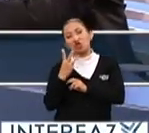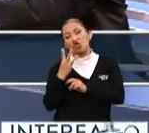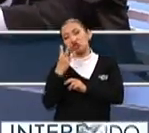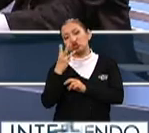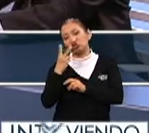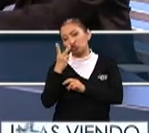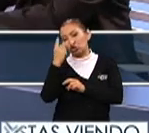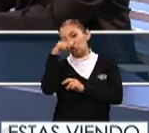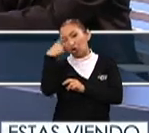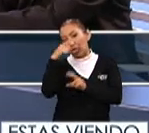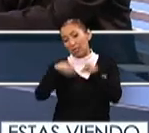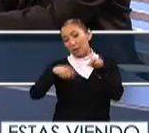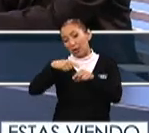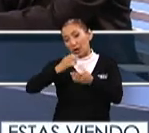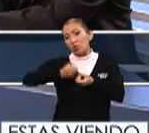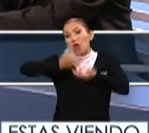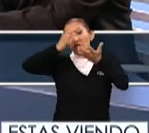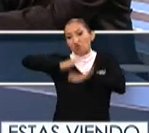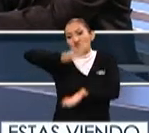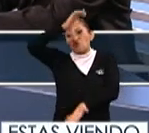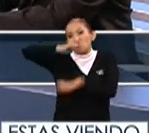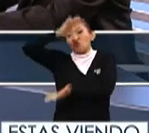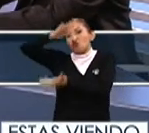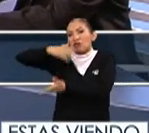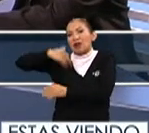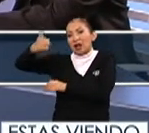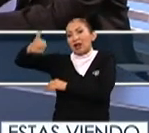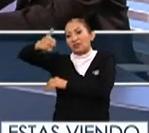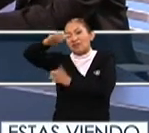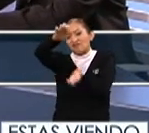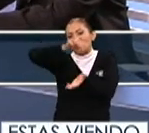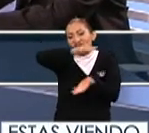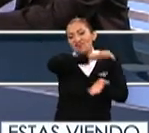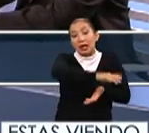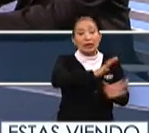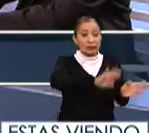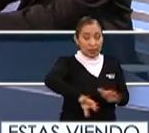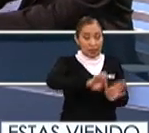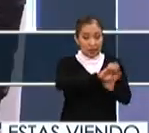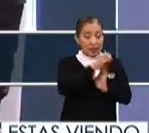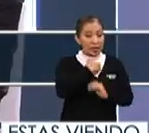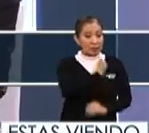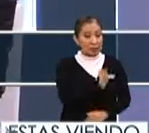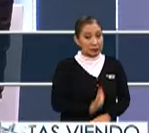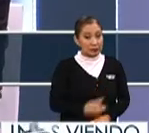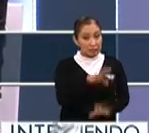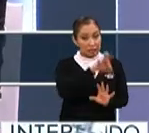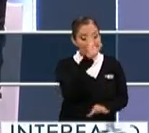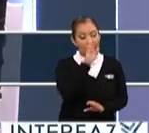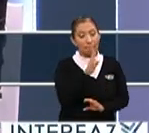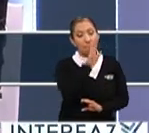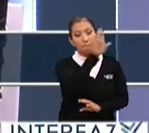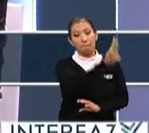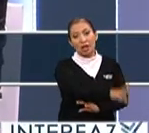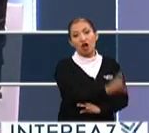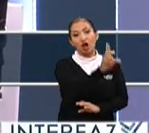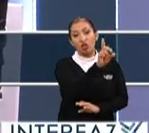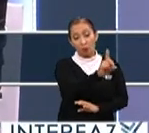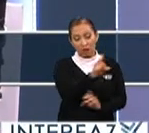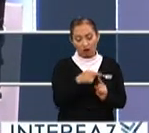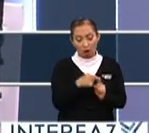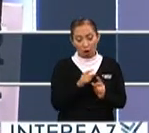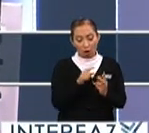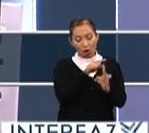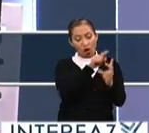horas, depende de las dimensiones de lo que se encuentran en las casillas. Y en el caso de la elección presidencial, el miércoles siguiente al domingo de la